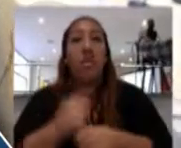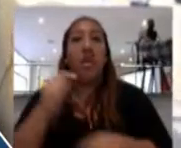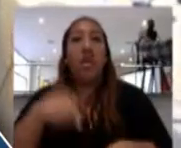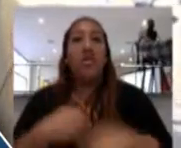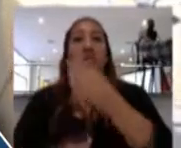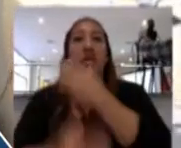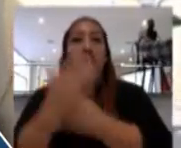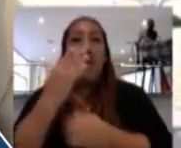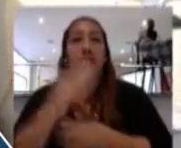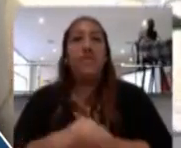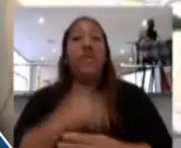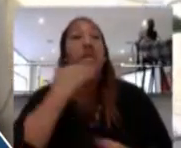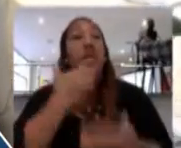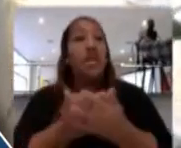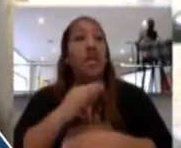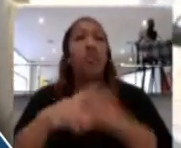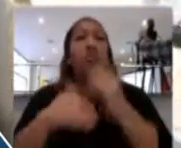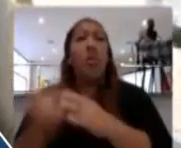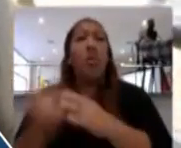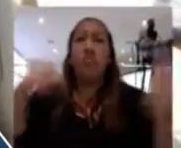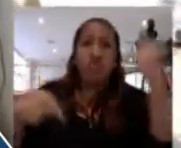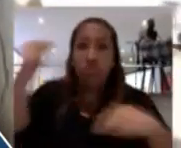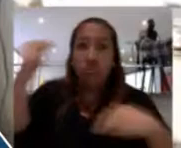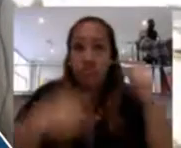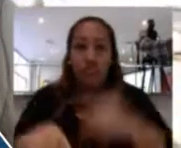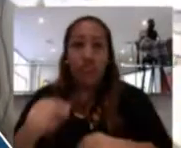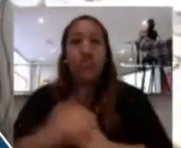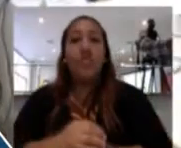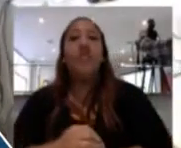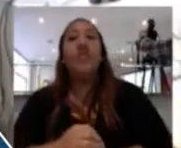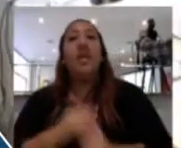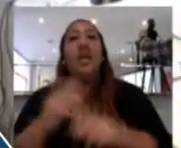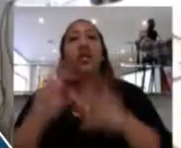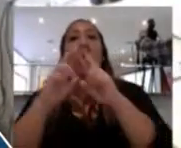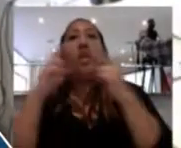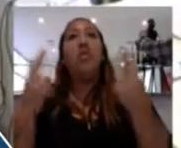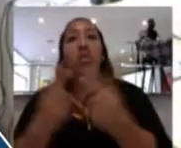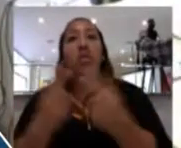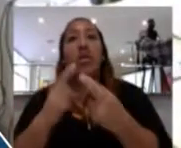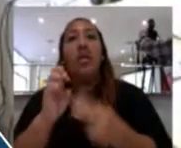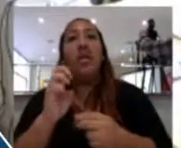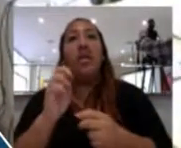esta mañana. Agradezco la presencia de todos ustedes. Esto es una reunión...